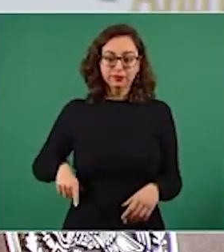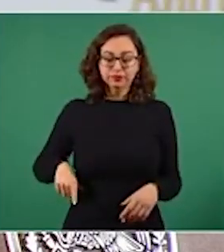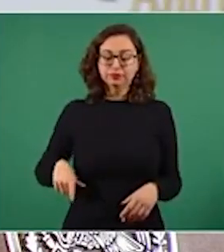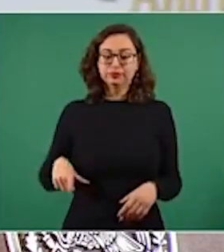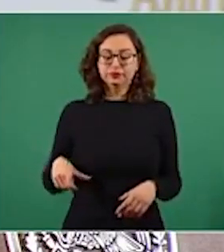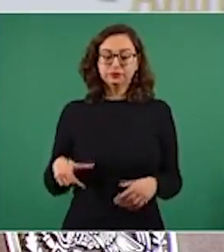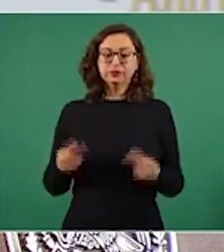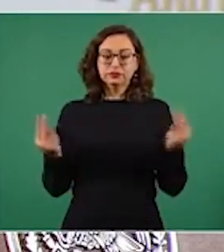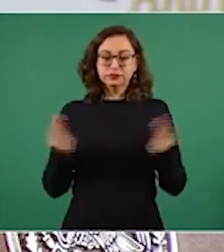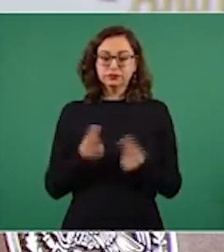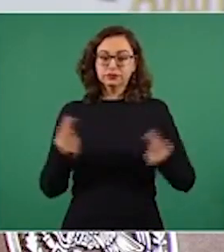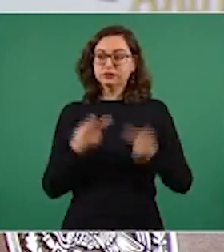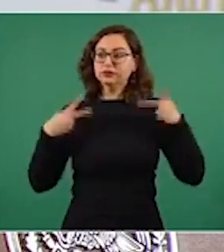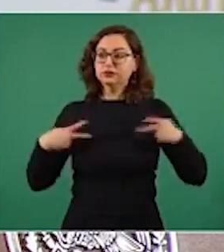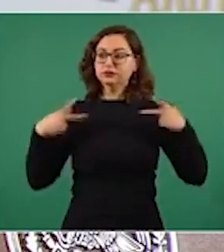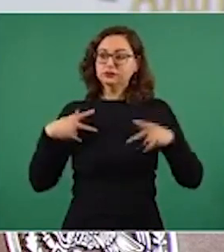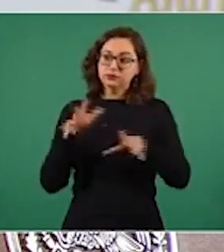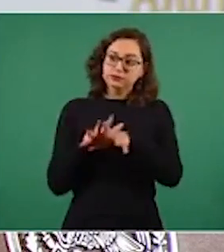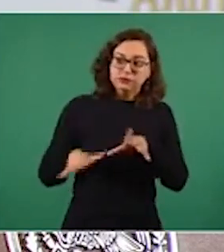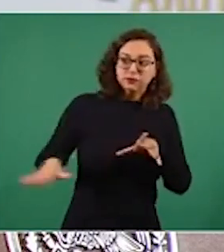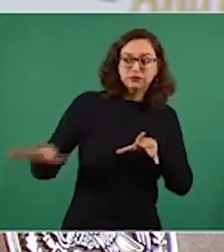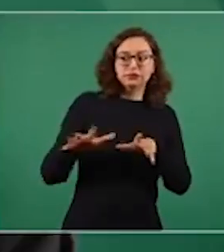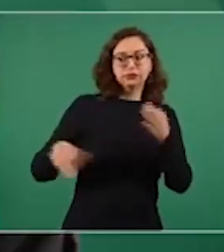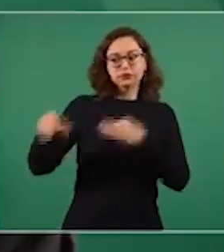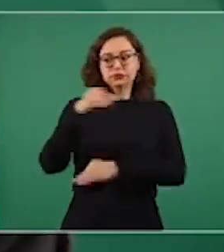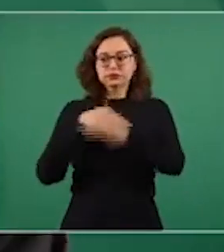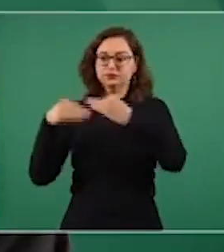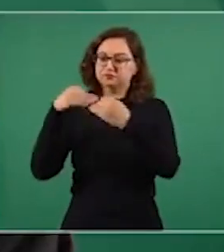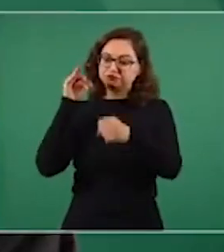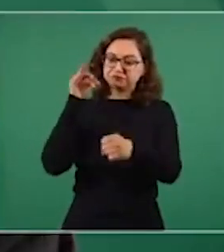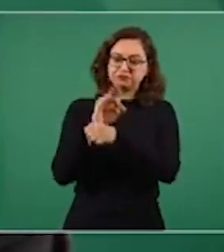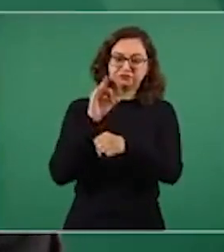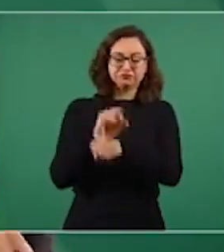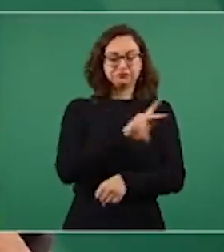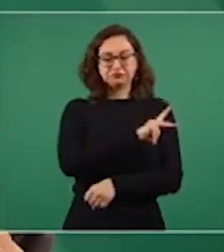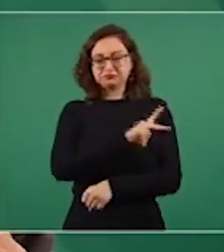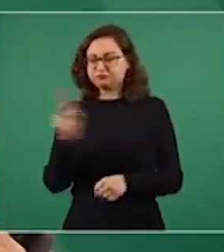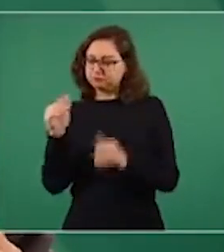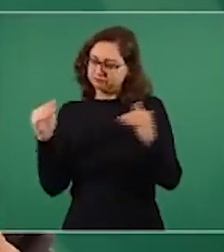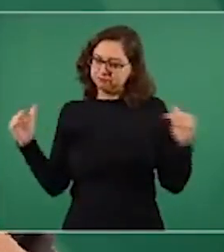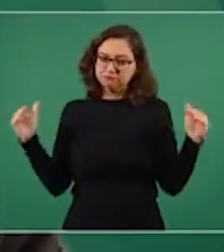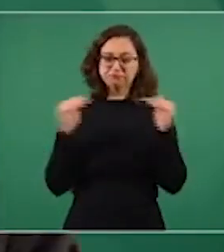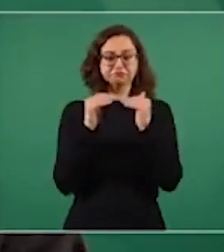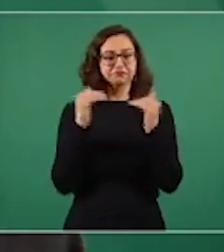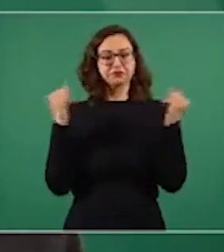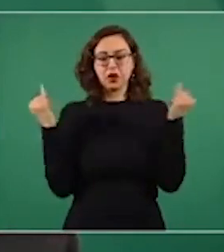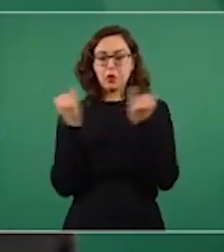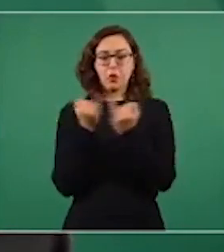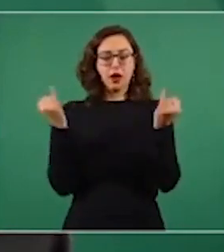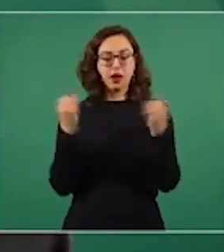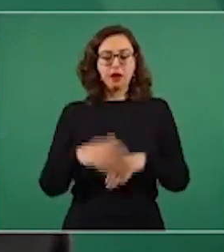pueblo, a todos, sean del partido que sean, de la ideología que sea, de las creencias que sean.